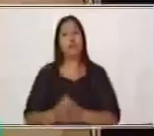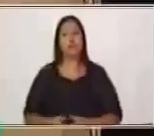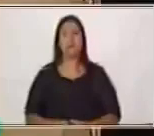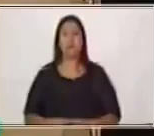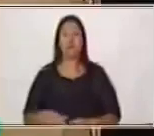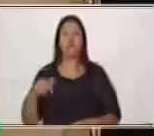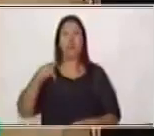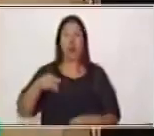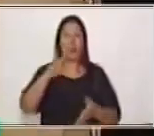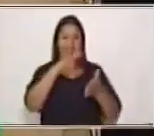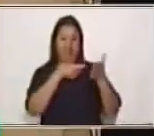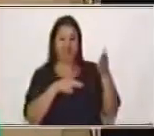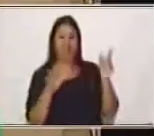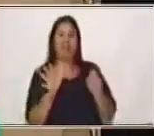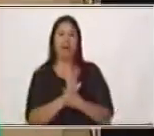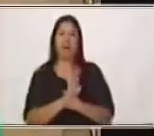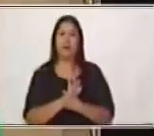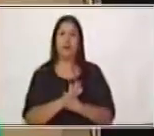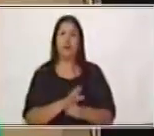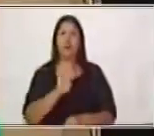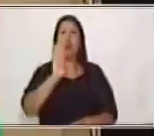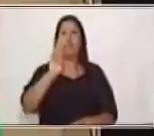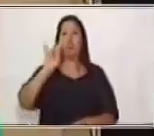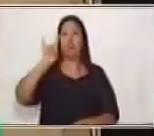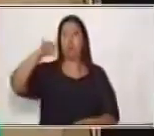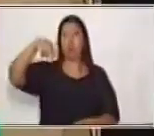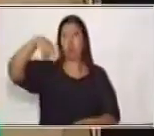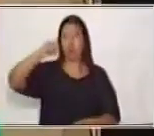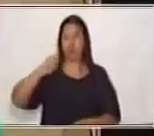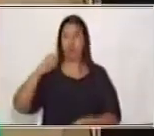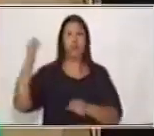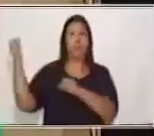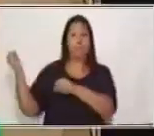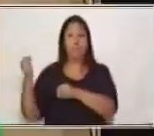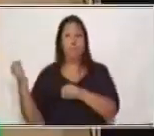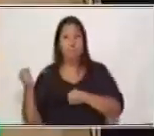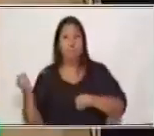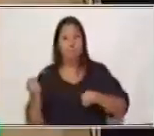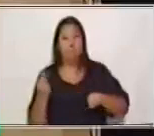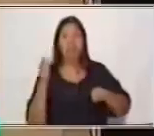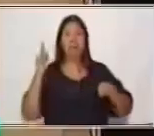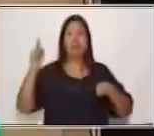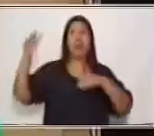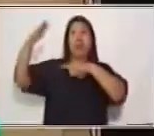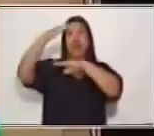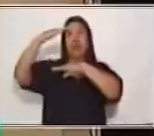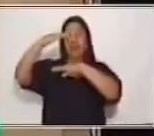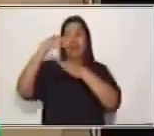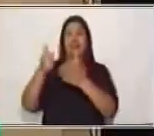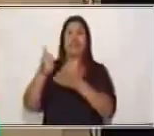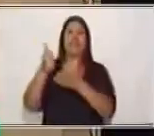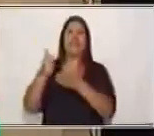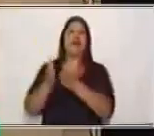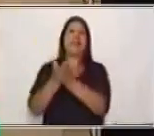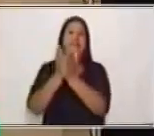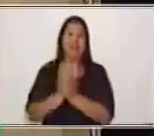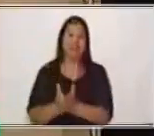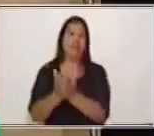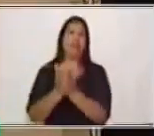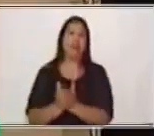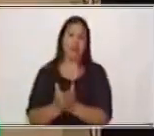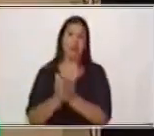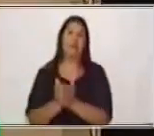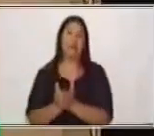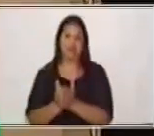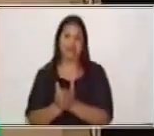oración ahora sí completa. Bruno barre la cubierta del... Barco. Muy bien. Esa era